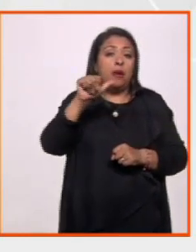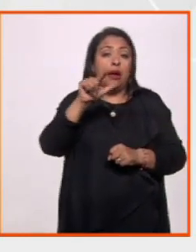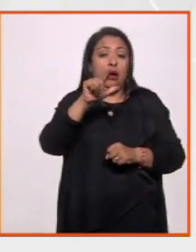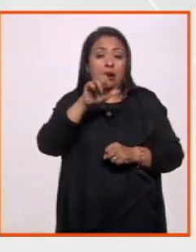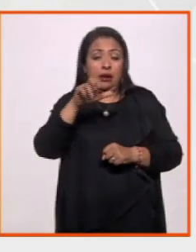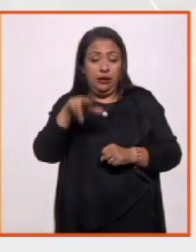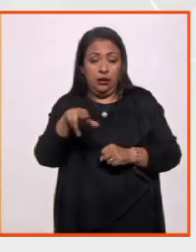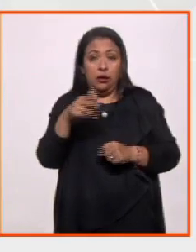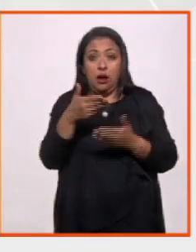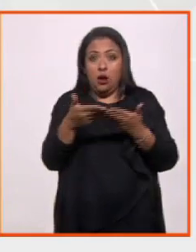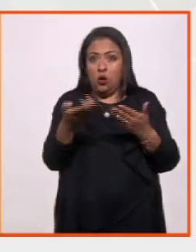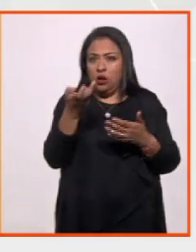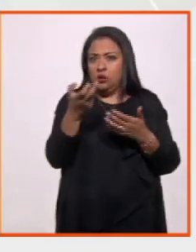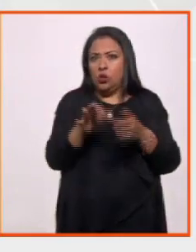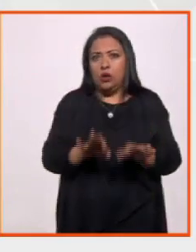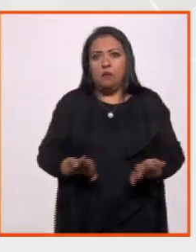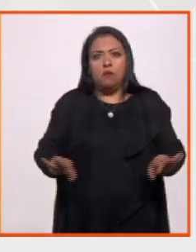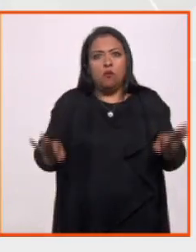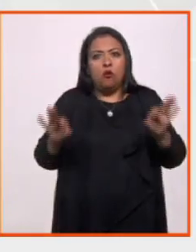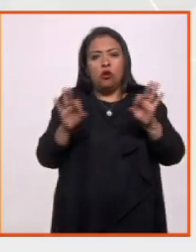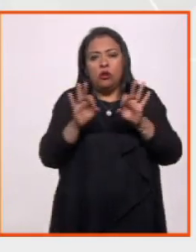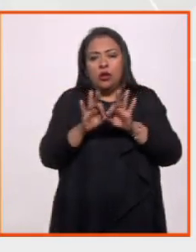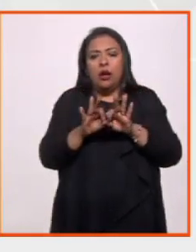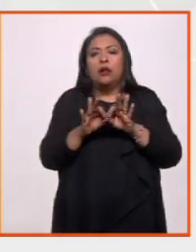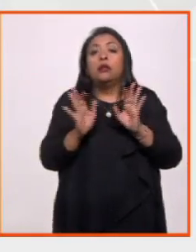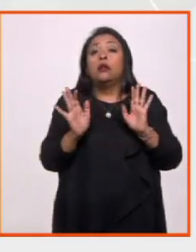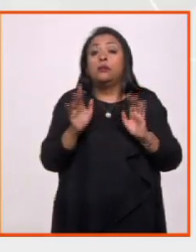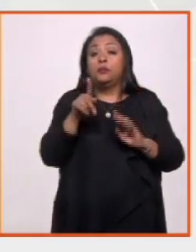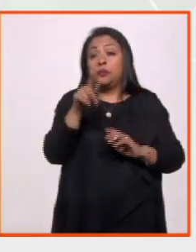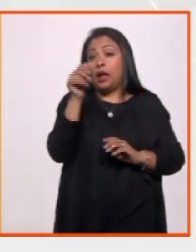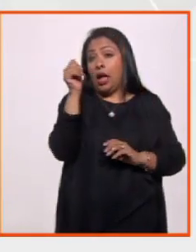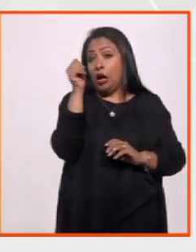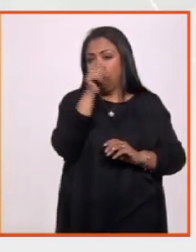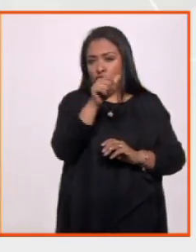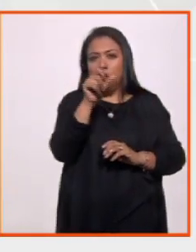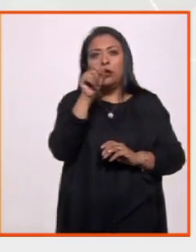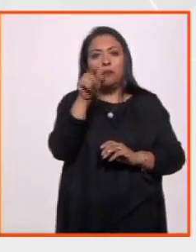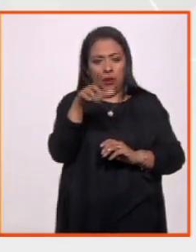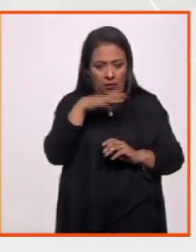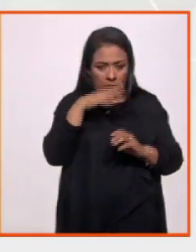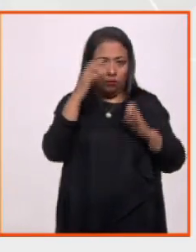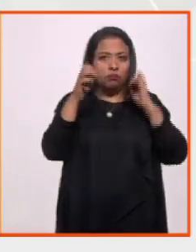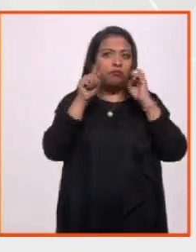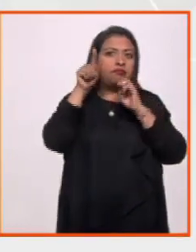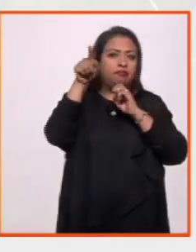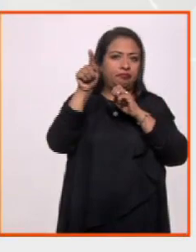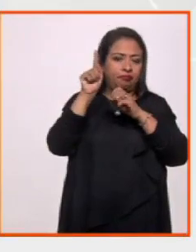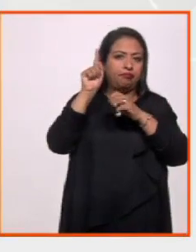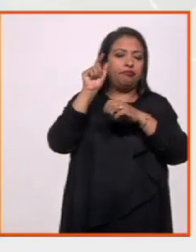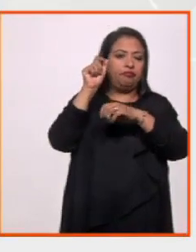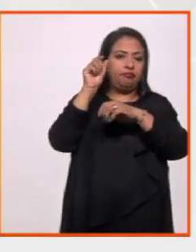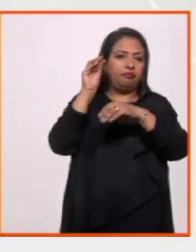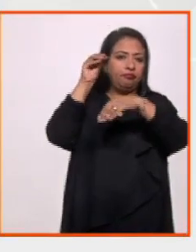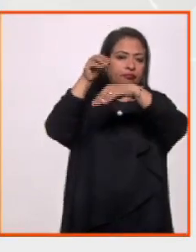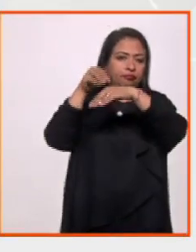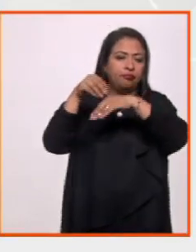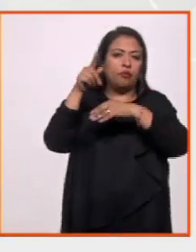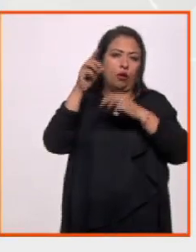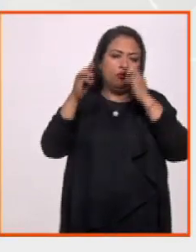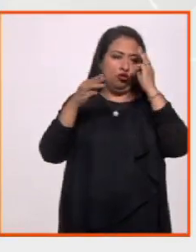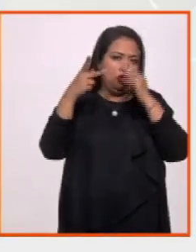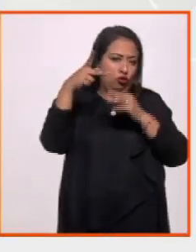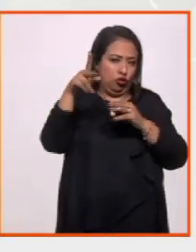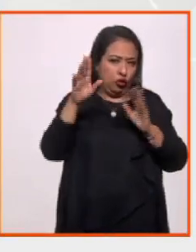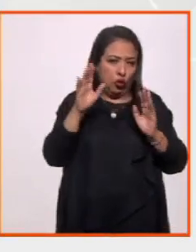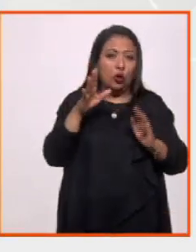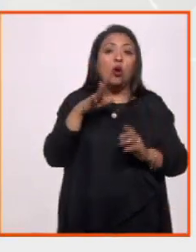Este es un momento importante porque en Austria también va a ser una exposición, en el Museo Austríaco,